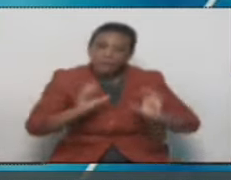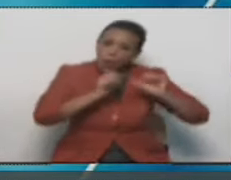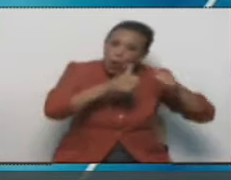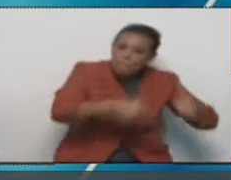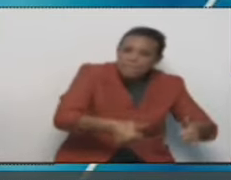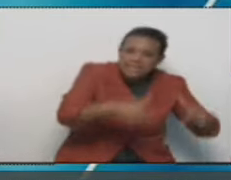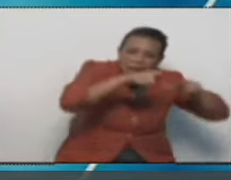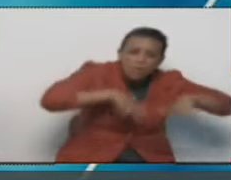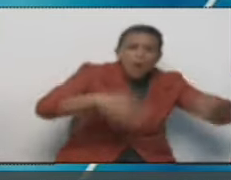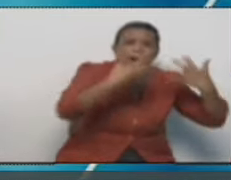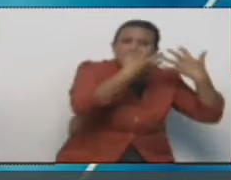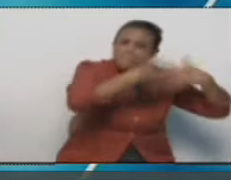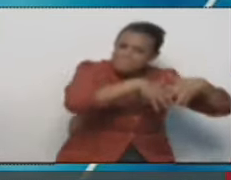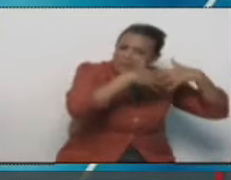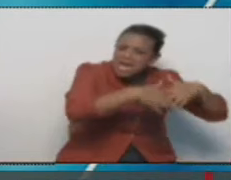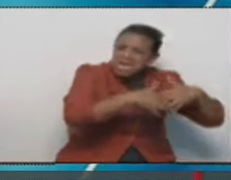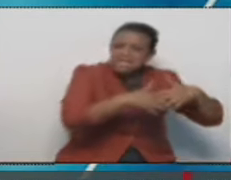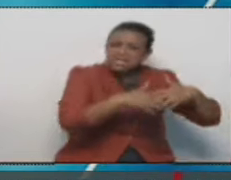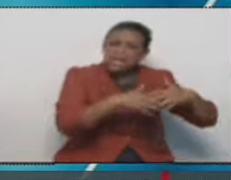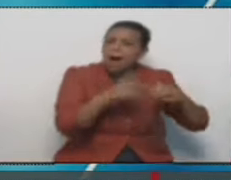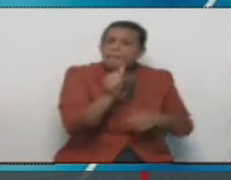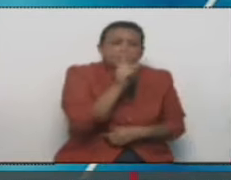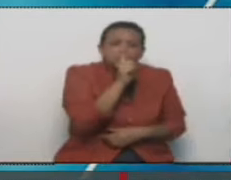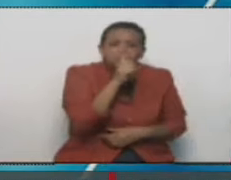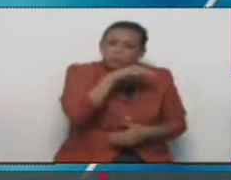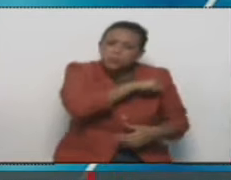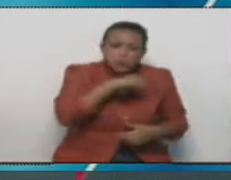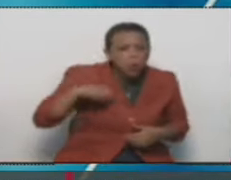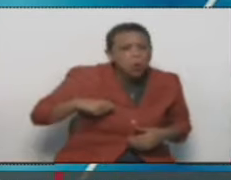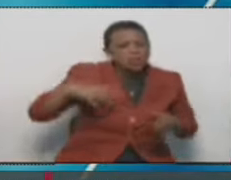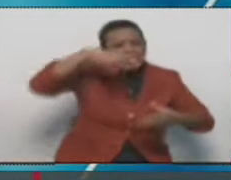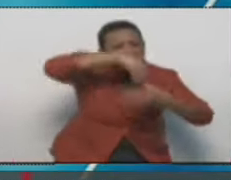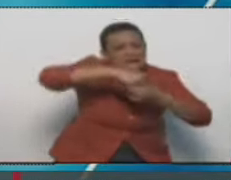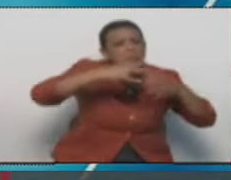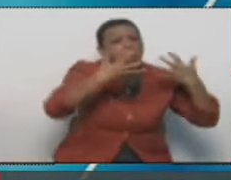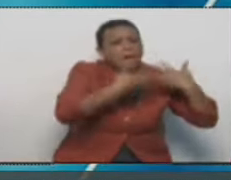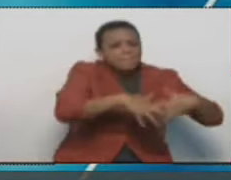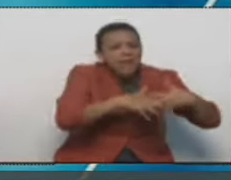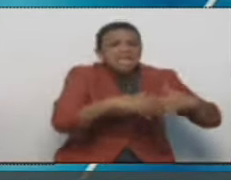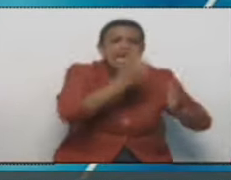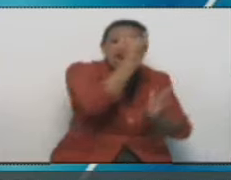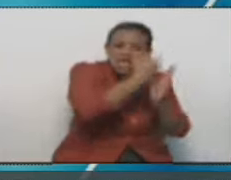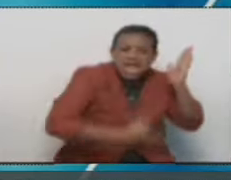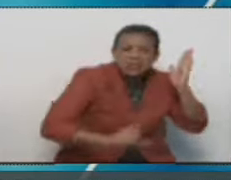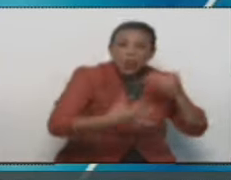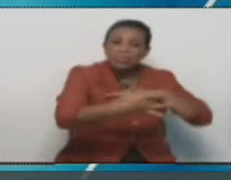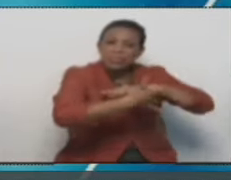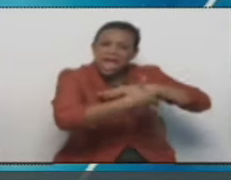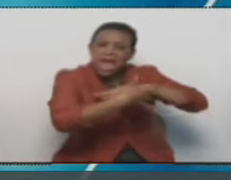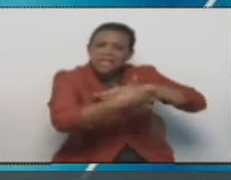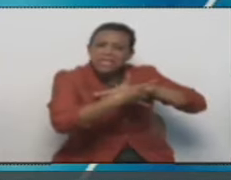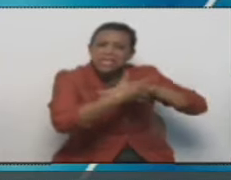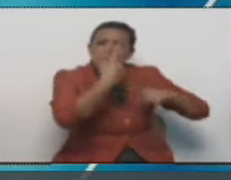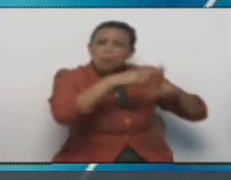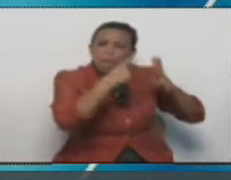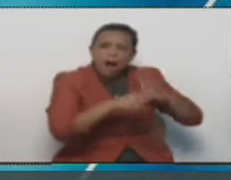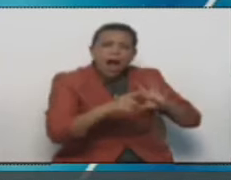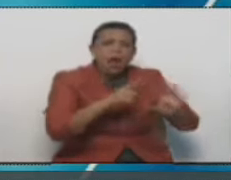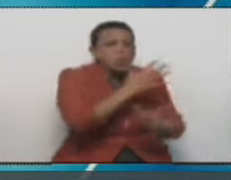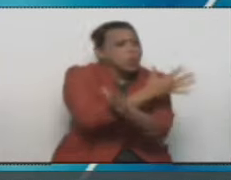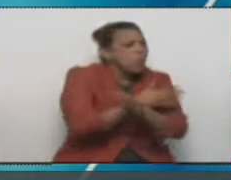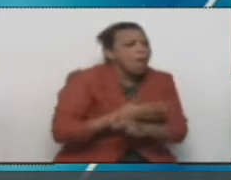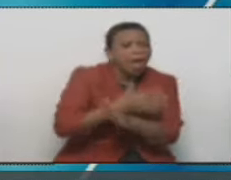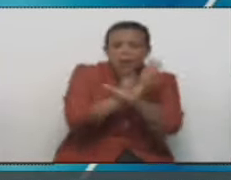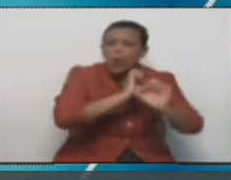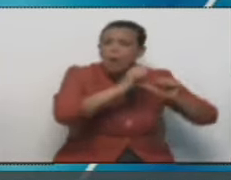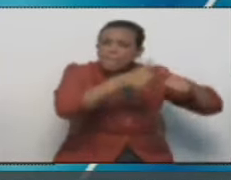en la misma empresa, presidente, hicieron torneos internos, inscribieron a esos técnicos en el torneo que